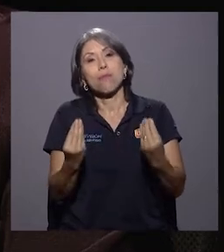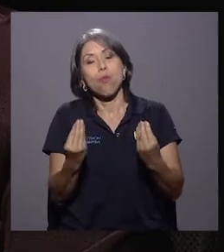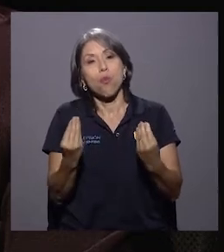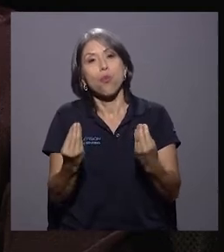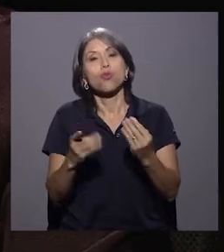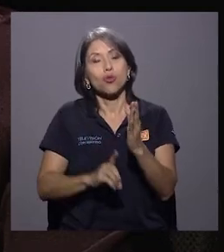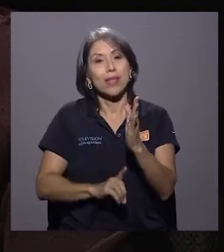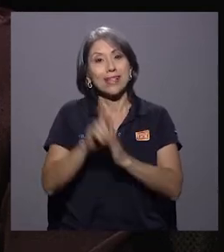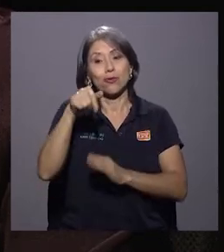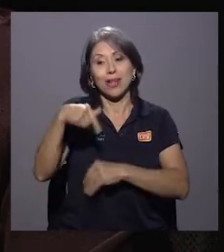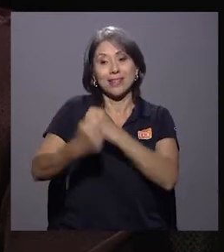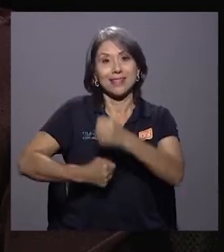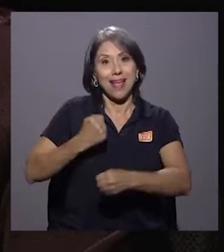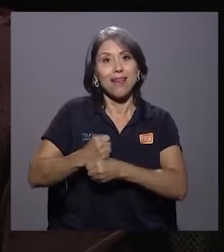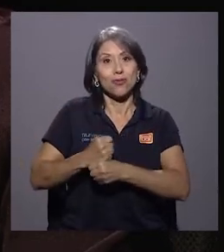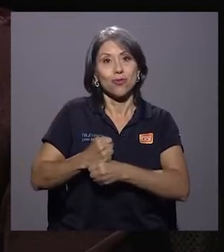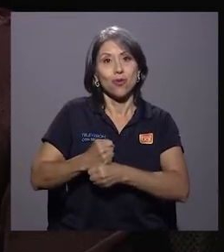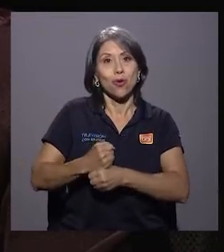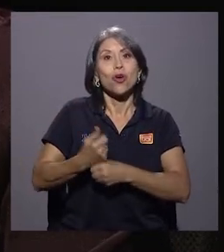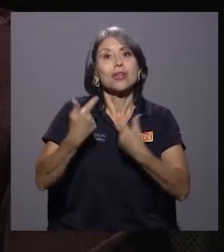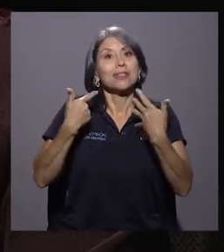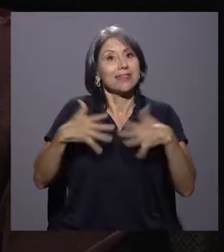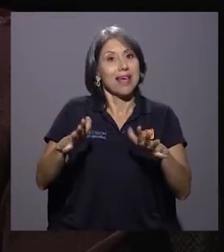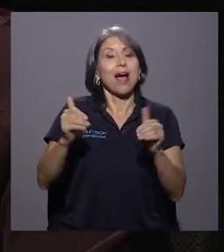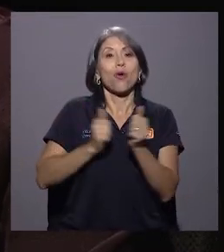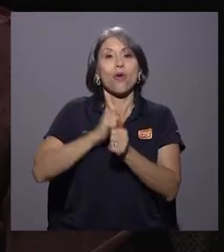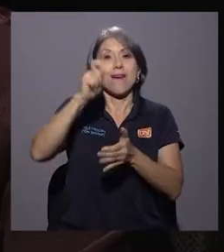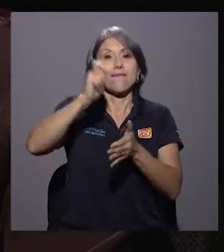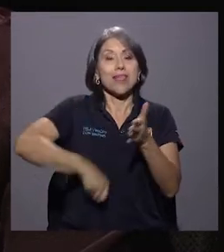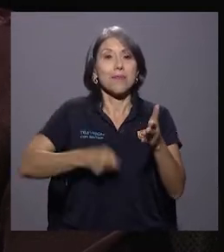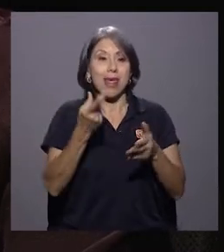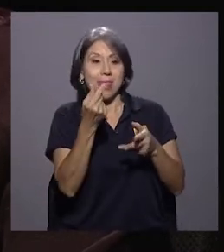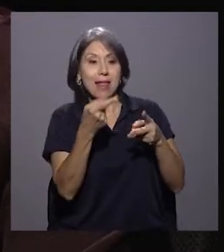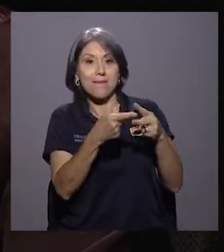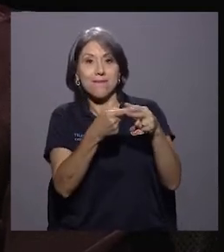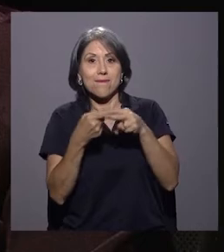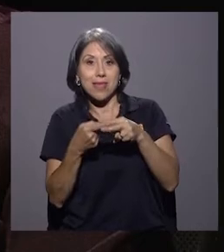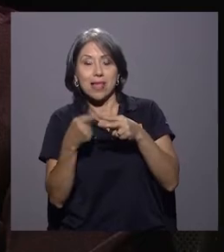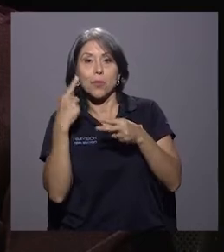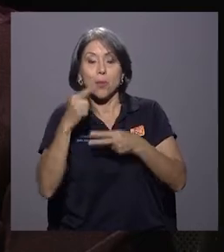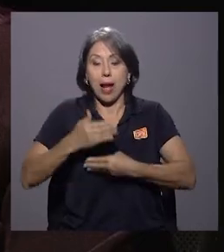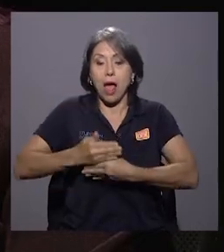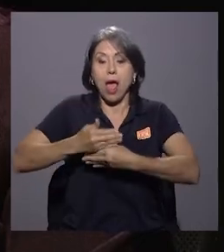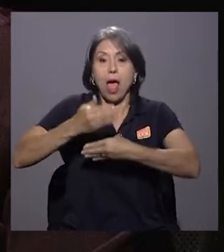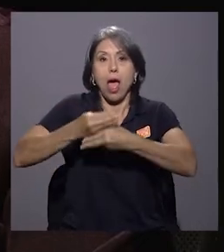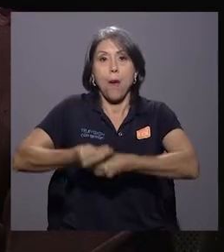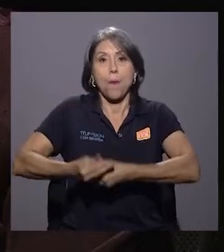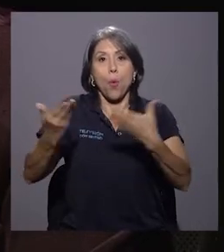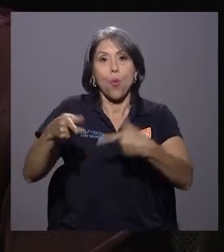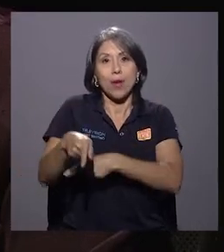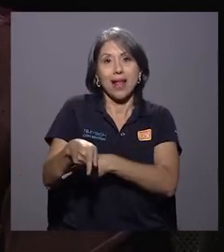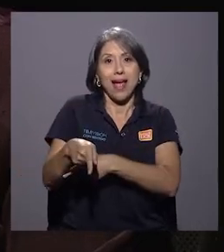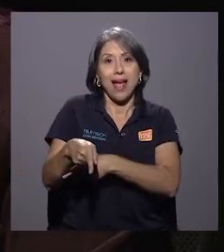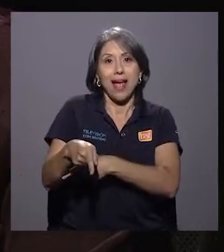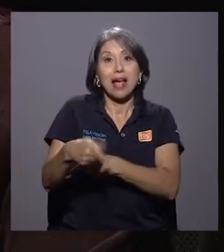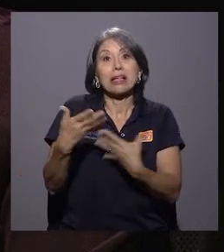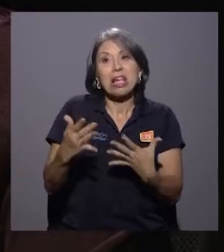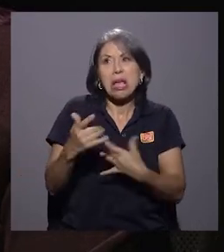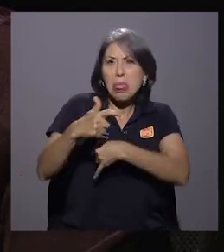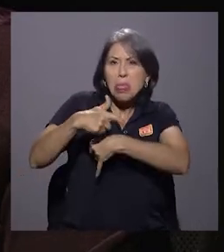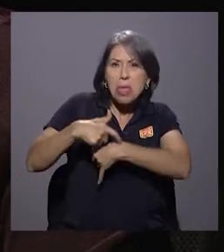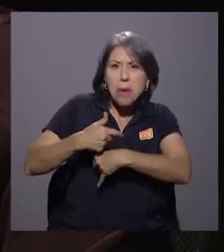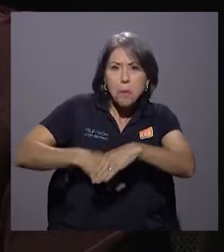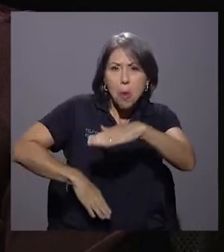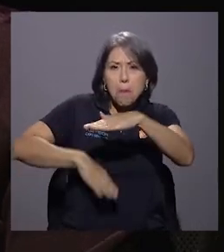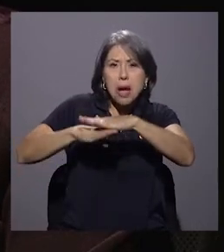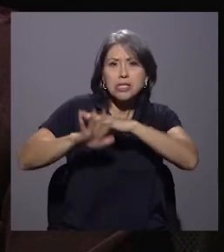este año, yo me encuentro ya con la firma del Fideicomiso de Obra Pública, que lo que intenta es dotar a la institución en un plazo máximo de